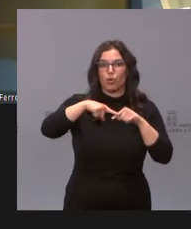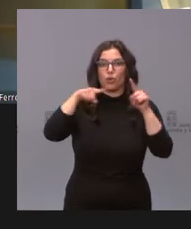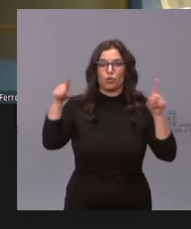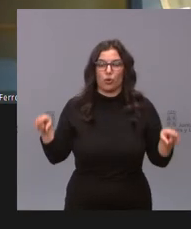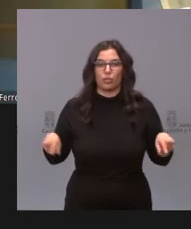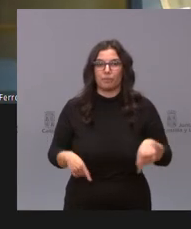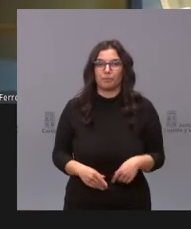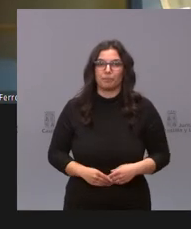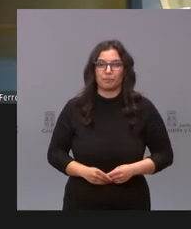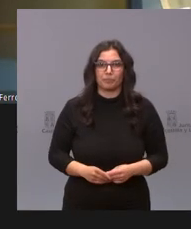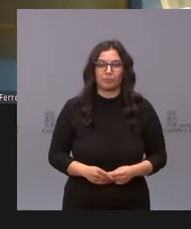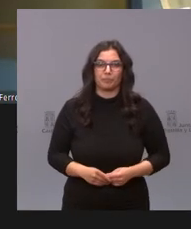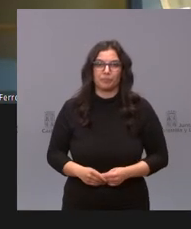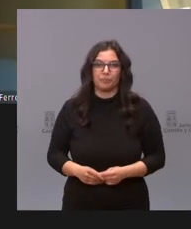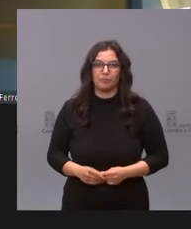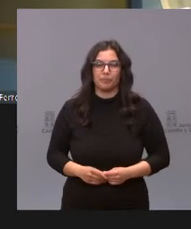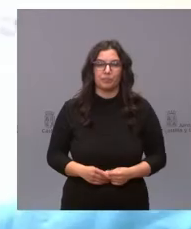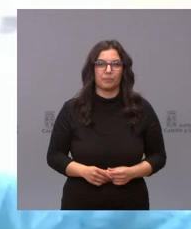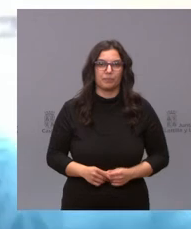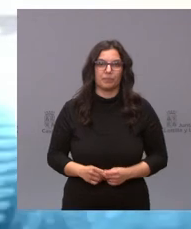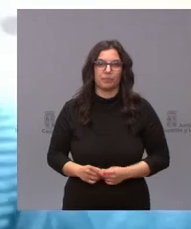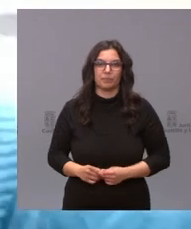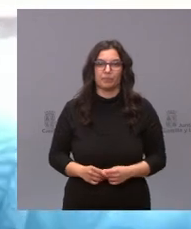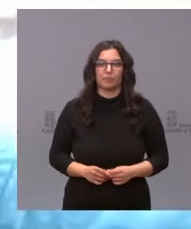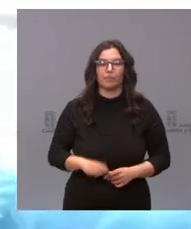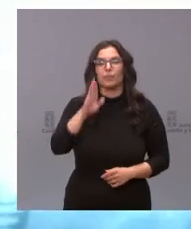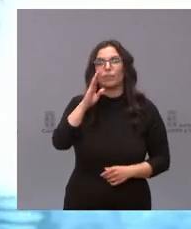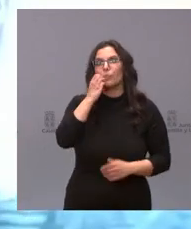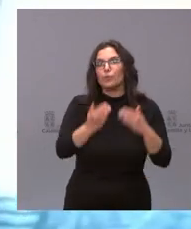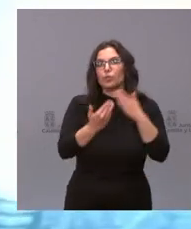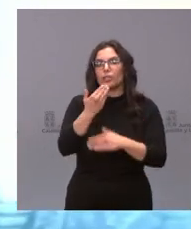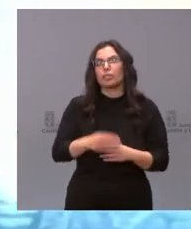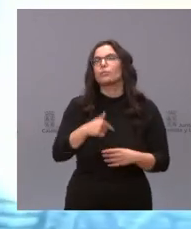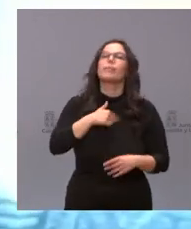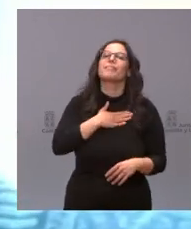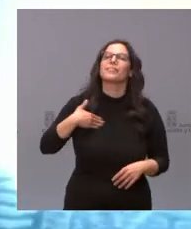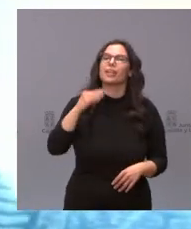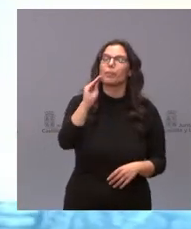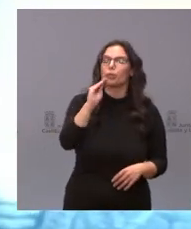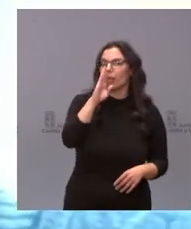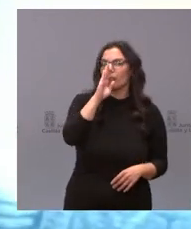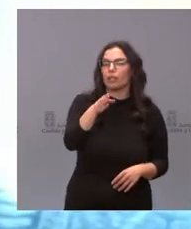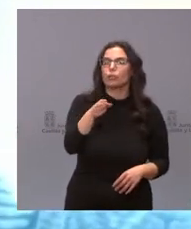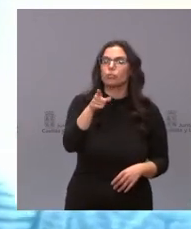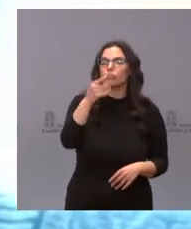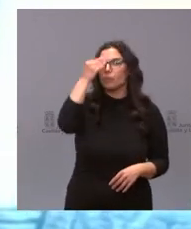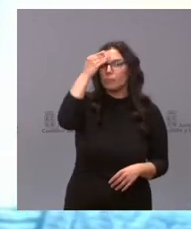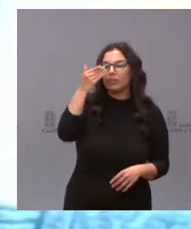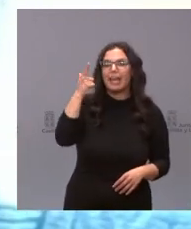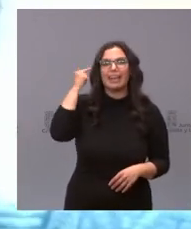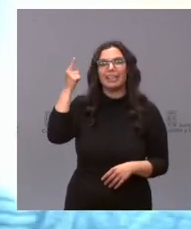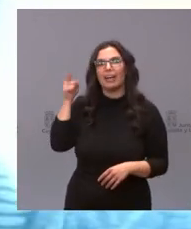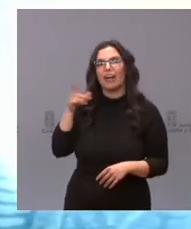García Encinas cuando quieras Antonio buenos días hola buenos días quería preguntarle directamente si piensa en IGEA como